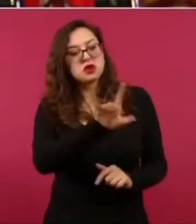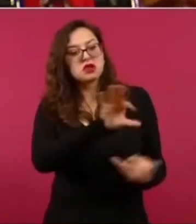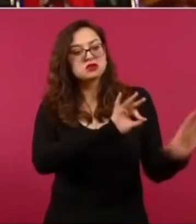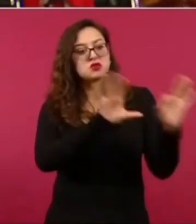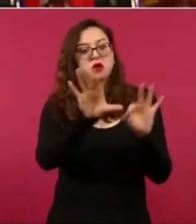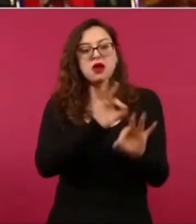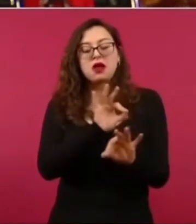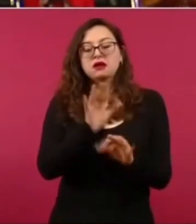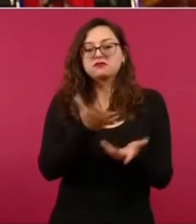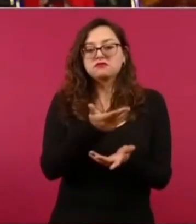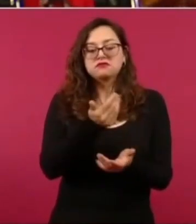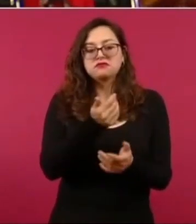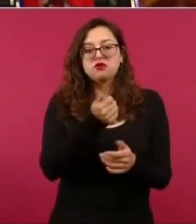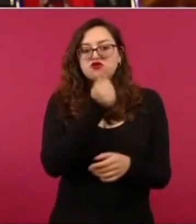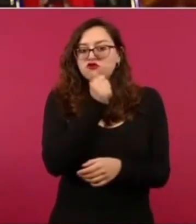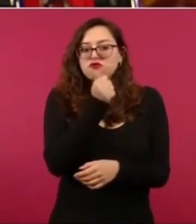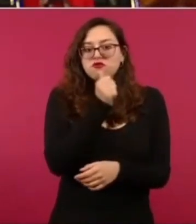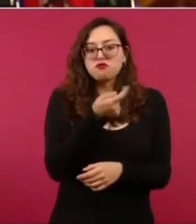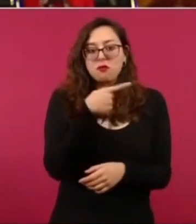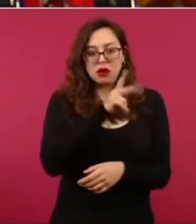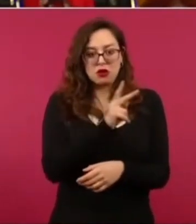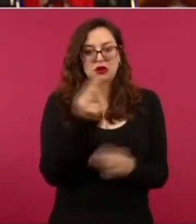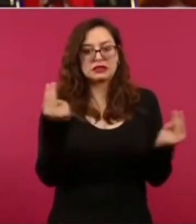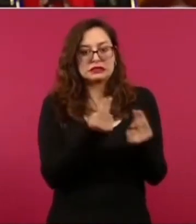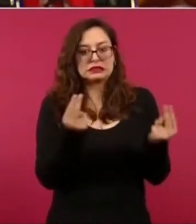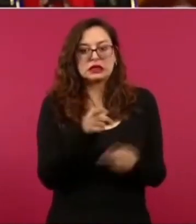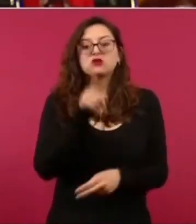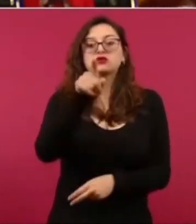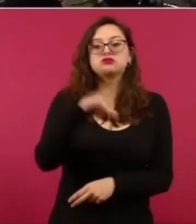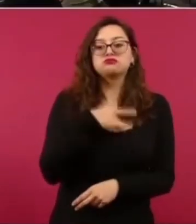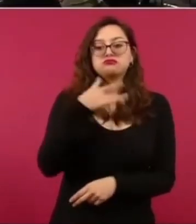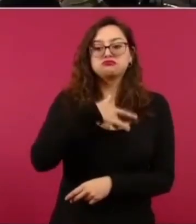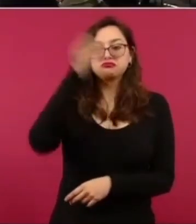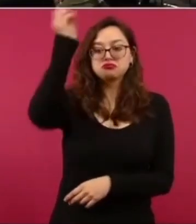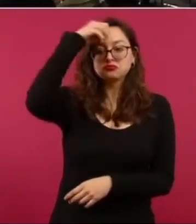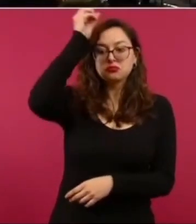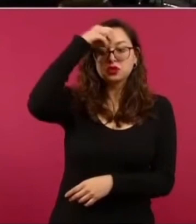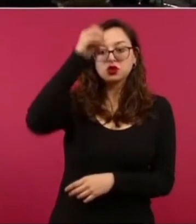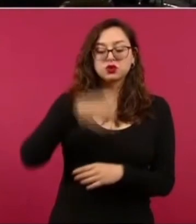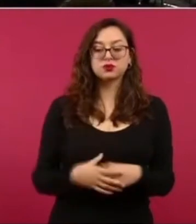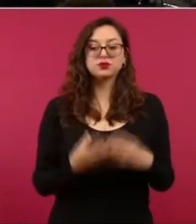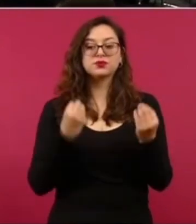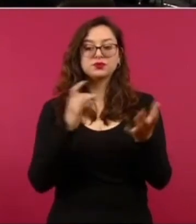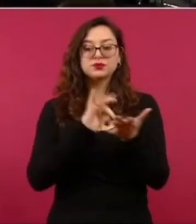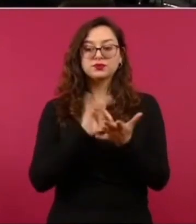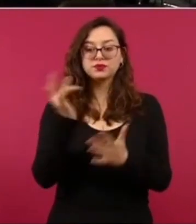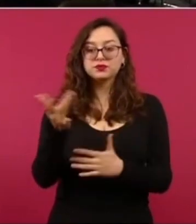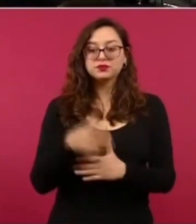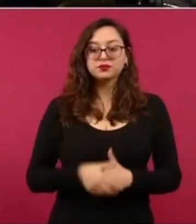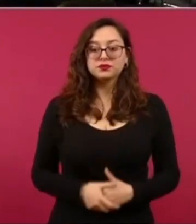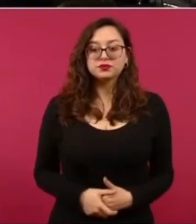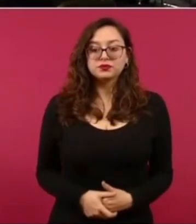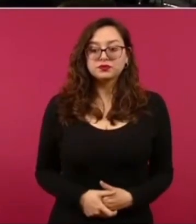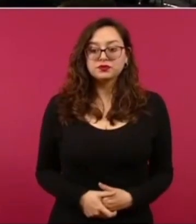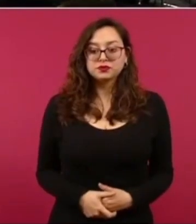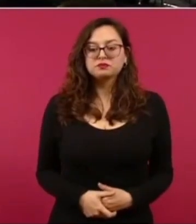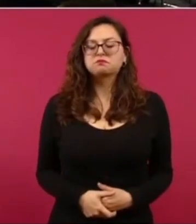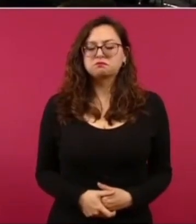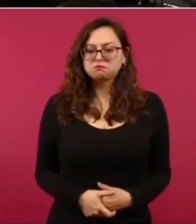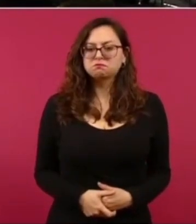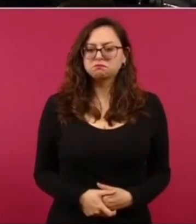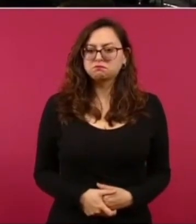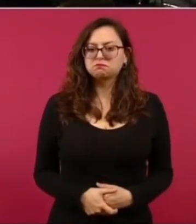El presidente Andrés Manuel López Obrador aseguró que no le sorprendió el anuncio de los partidos Partido Acción Nacional, Partido Revolucionario